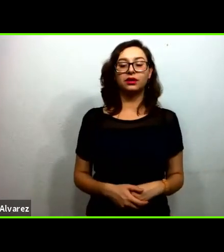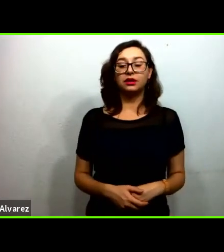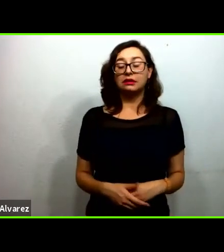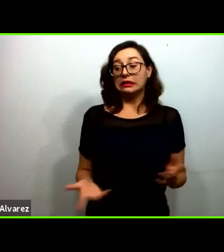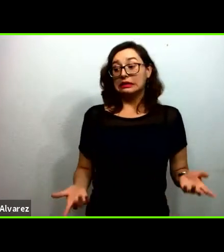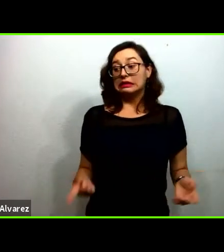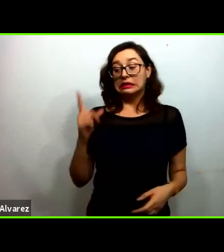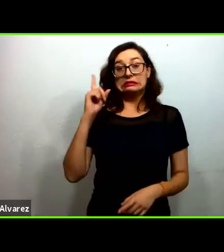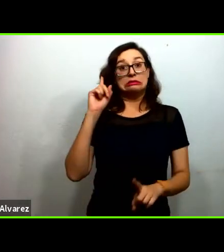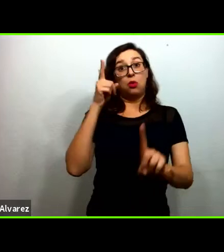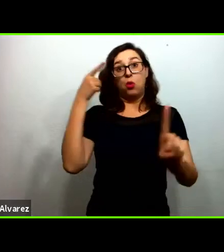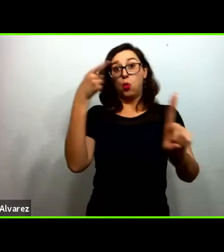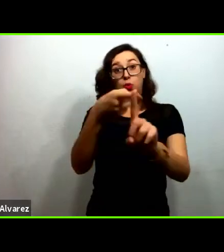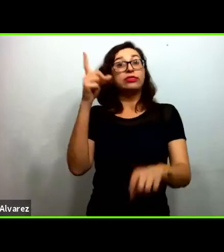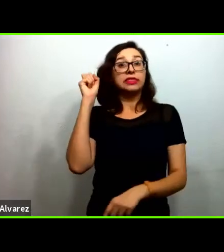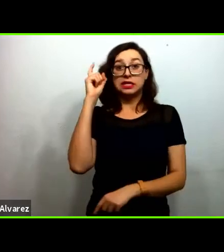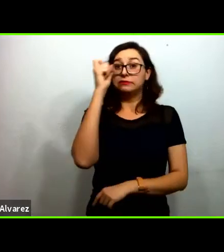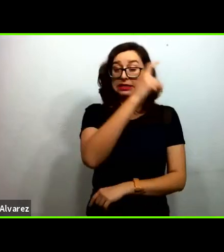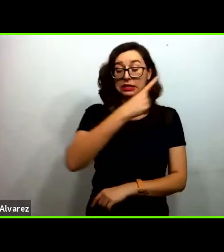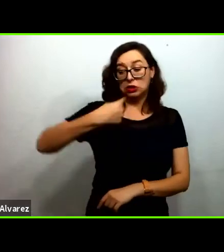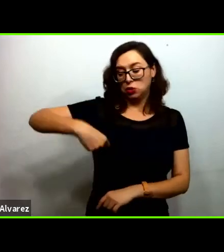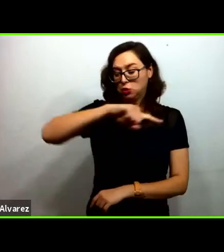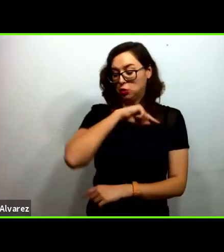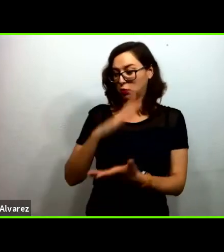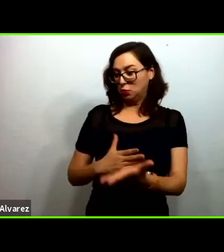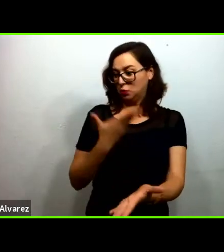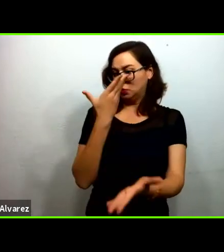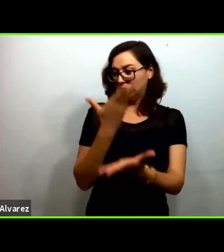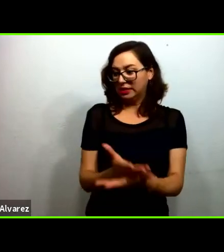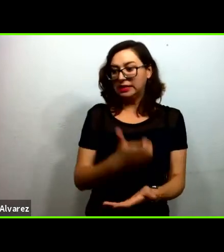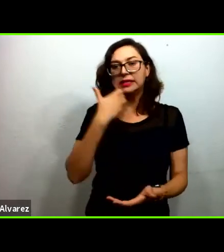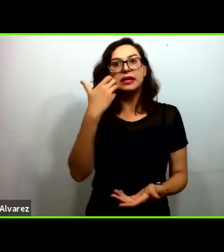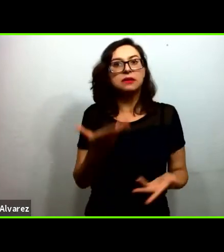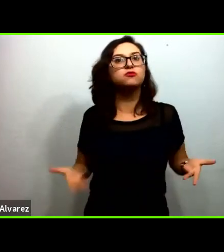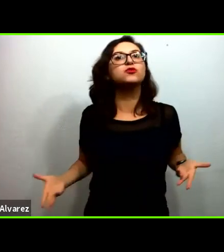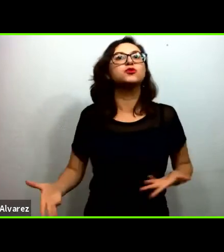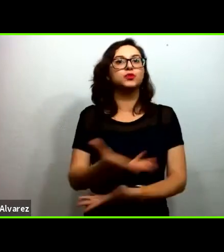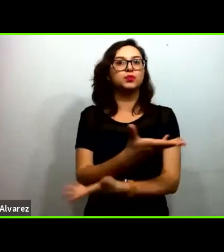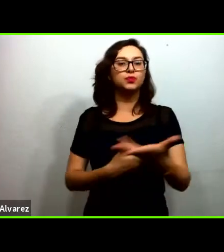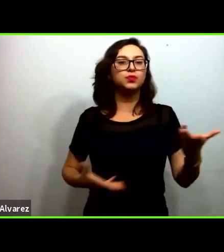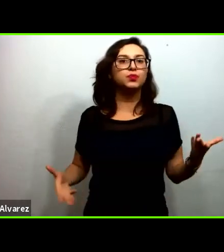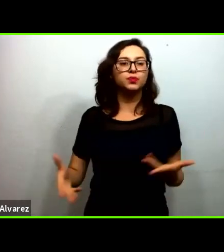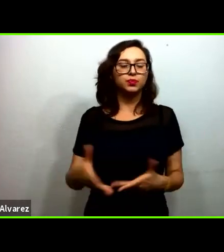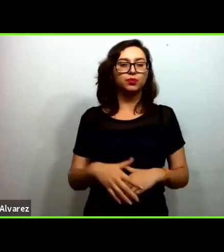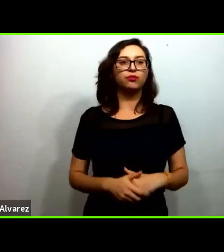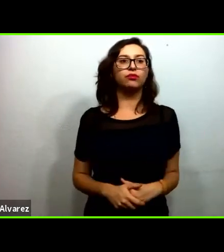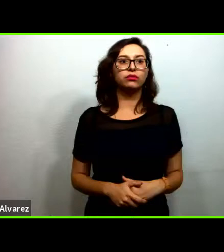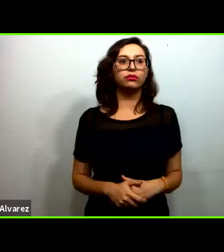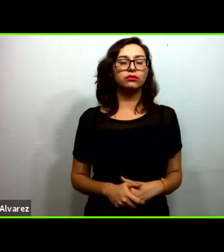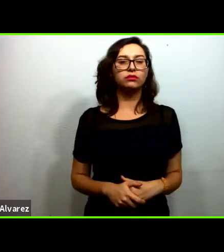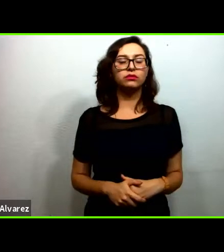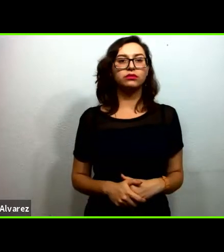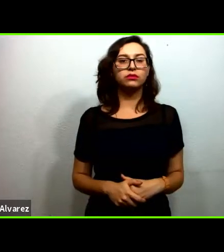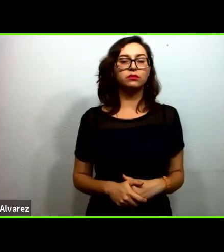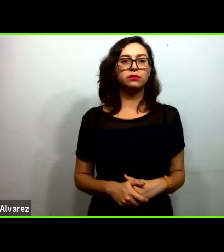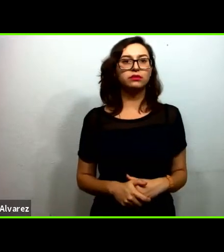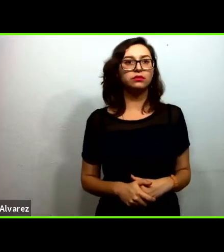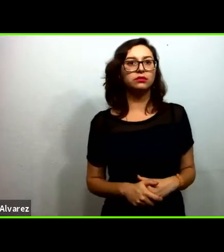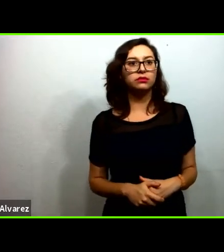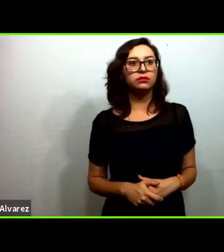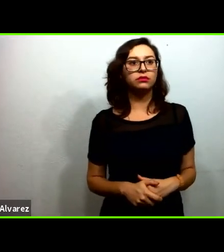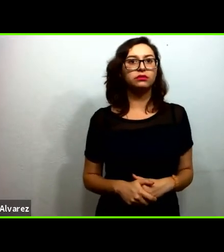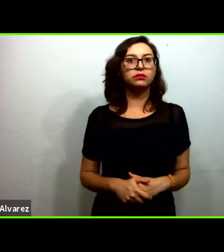planteado nosotros y que quisiéramos compartir con todos que independientemente de la